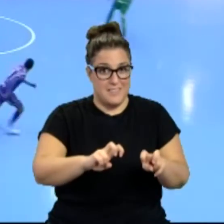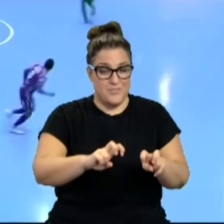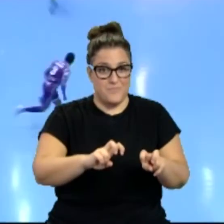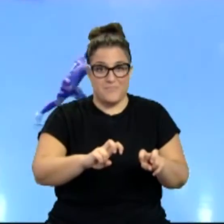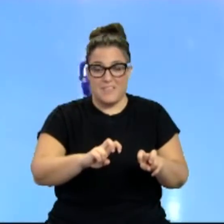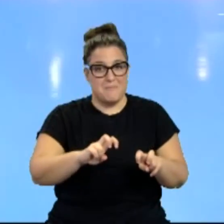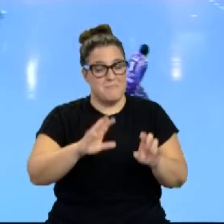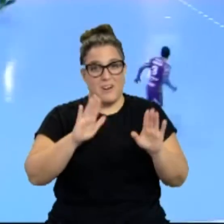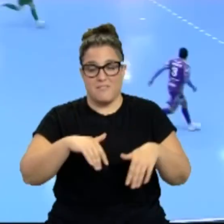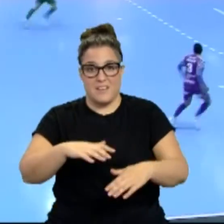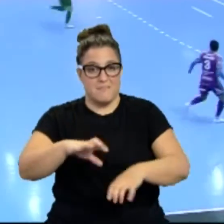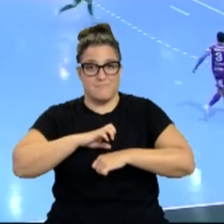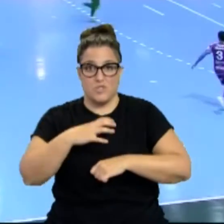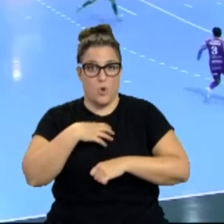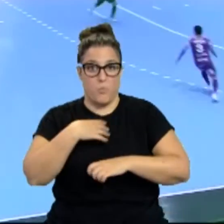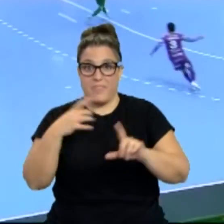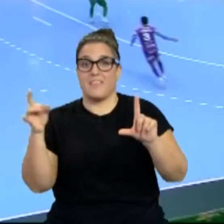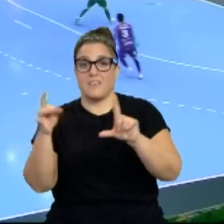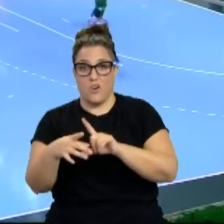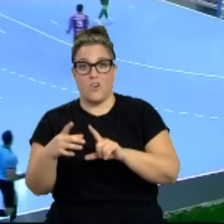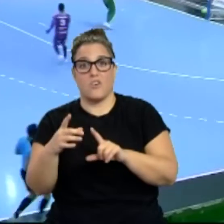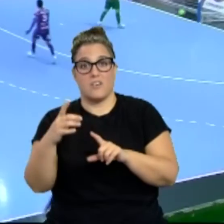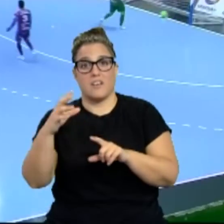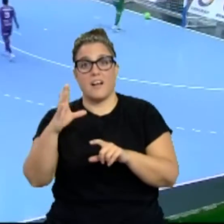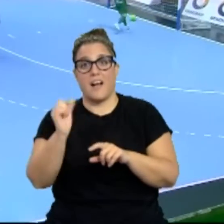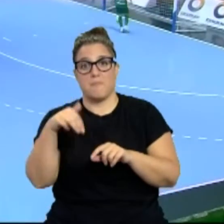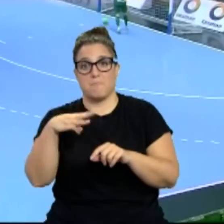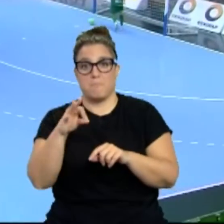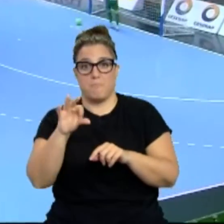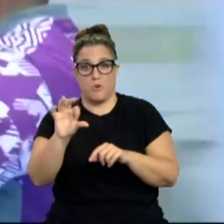Pero no pudo con el tanto de Raúl Campos en el ocaso de ese periodo.